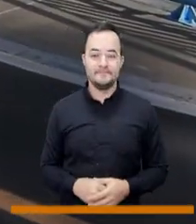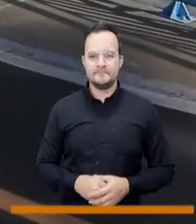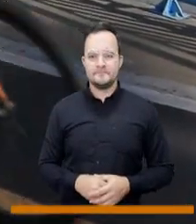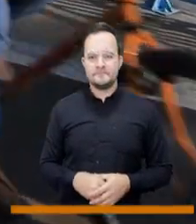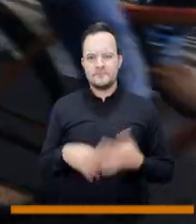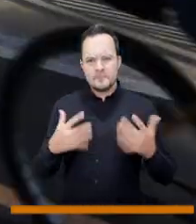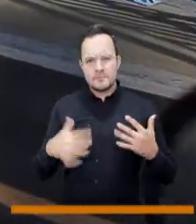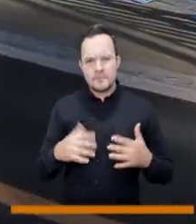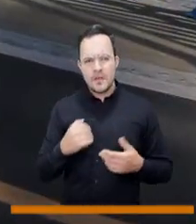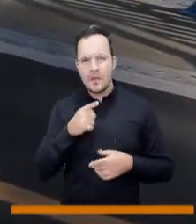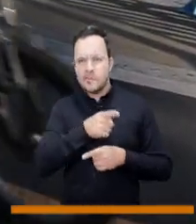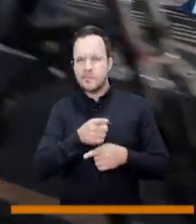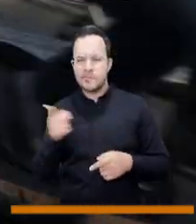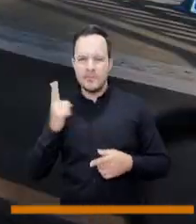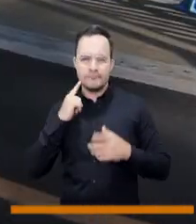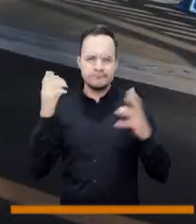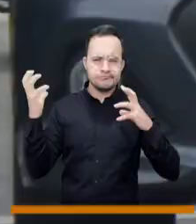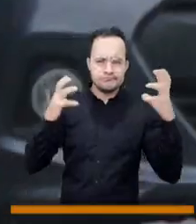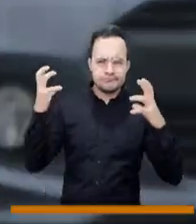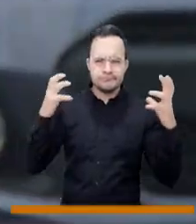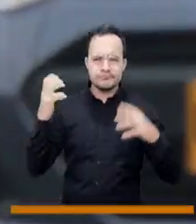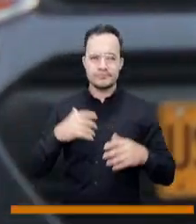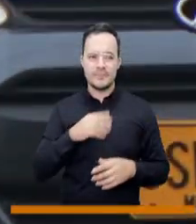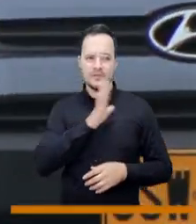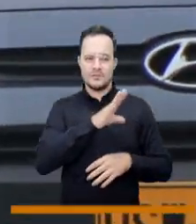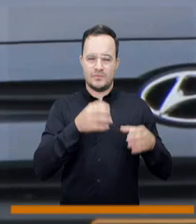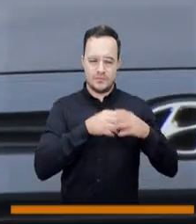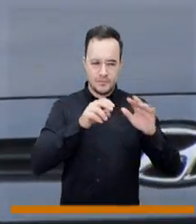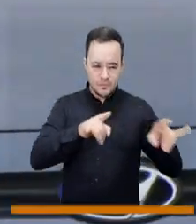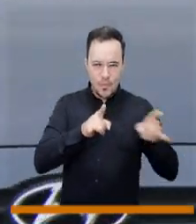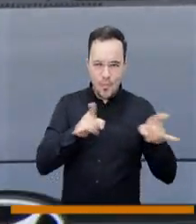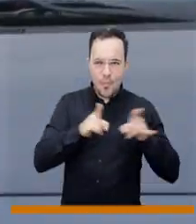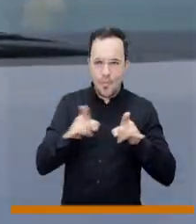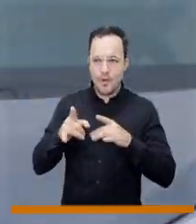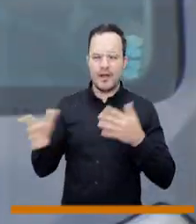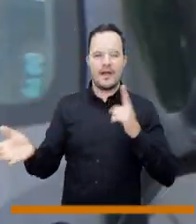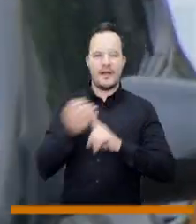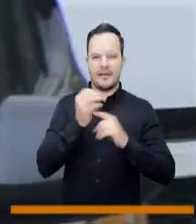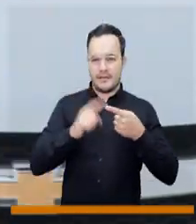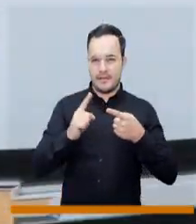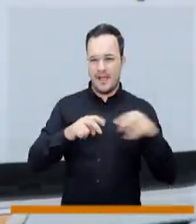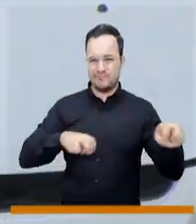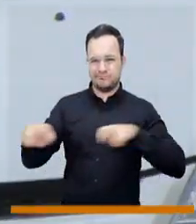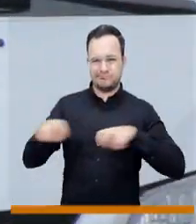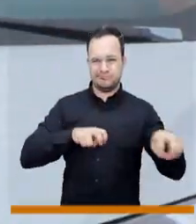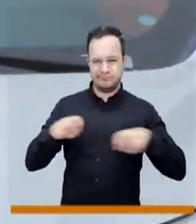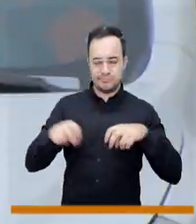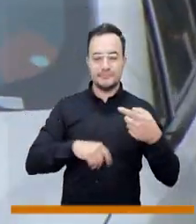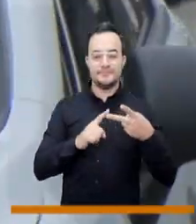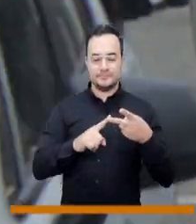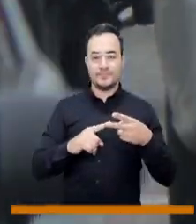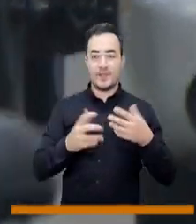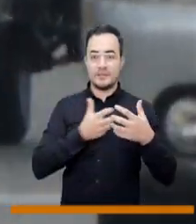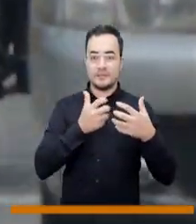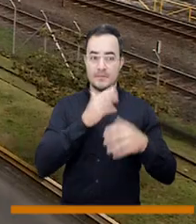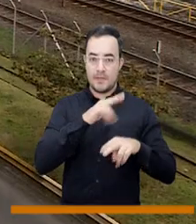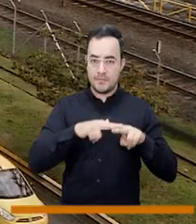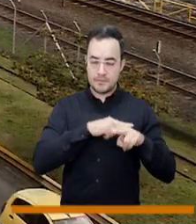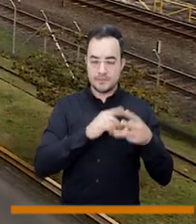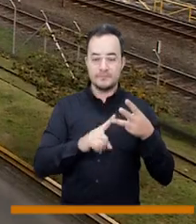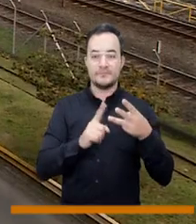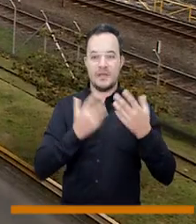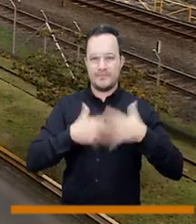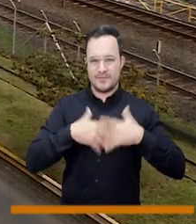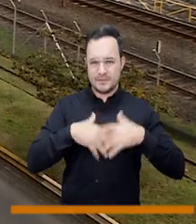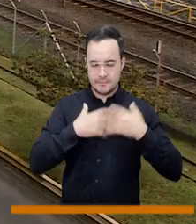Los cuatro elementos generadores de ruido que se miden en las estaciones del CIATA son el tráfico rodado, el del sistema